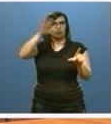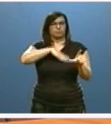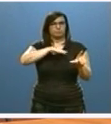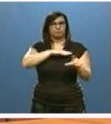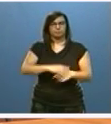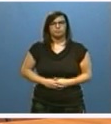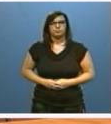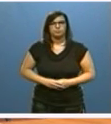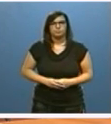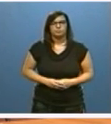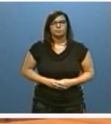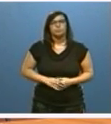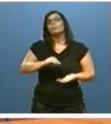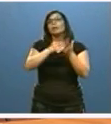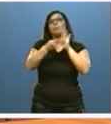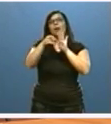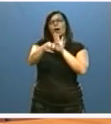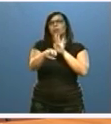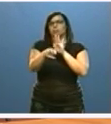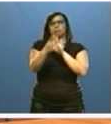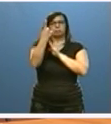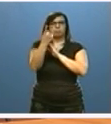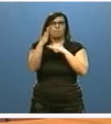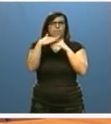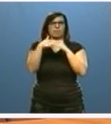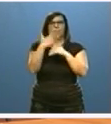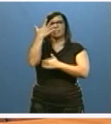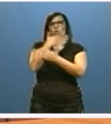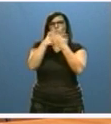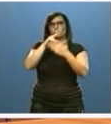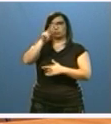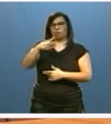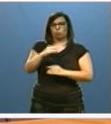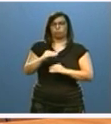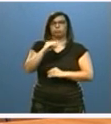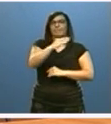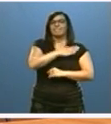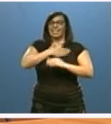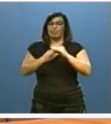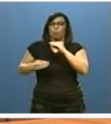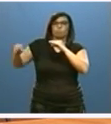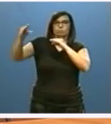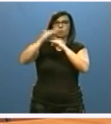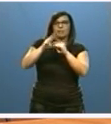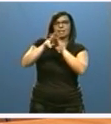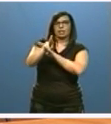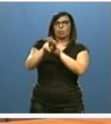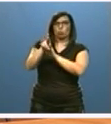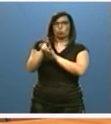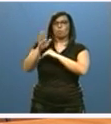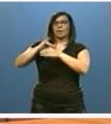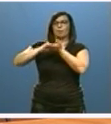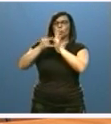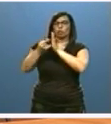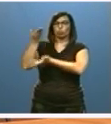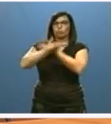El plan cuenta con una partida anual mínima inicial de 5 millones de euros a la que esperamos sumar los recursos que aporten para proyectos conjuntos